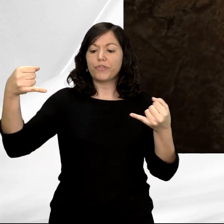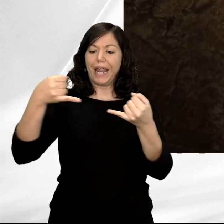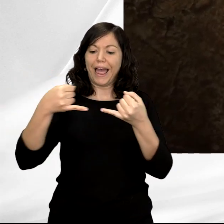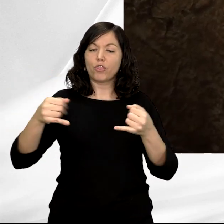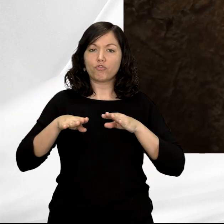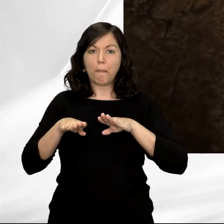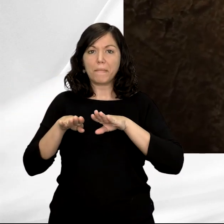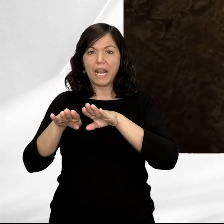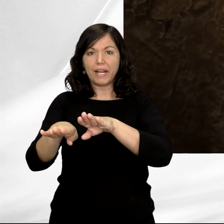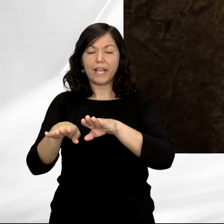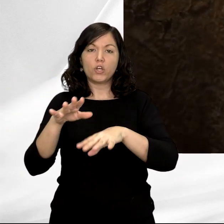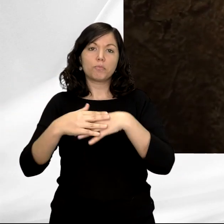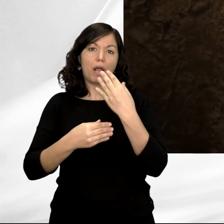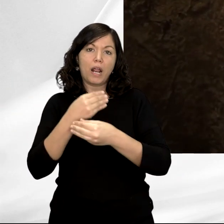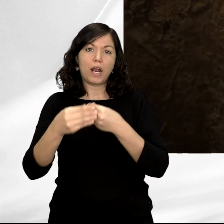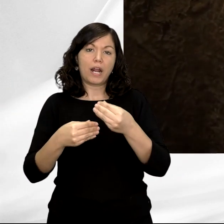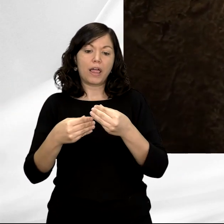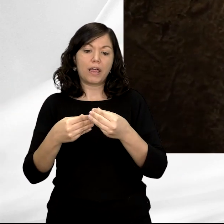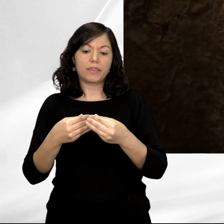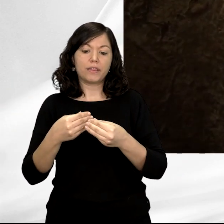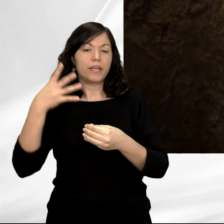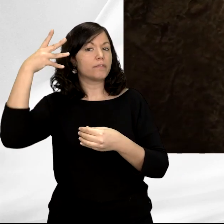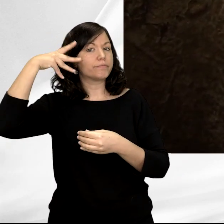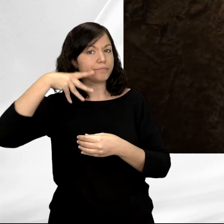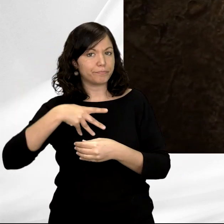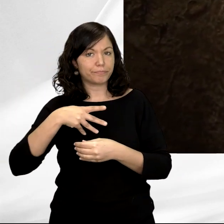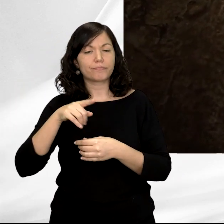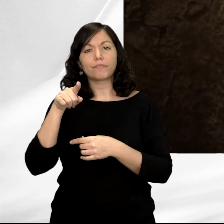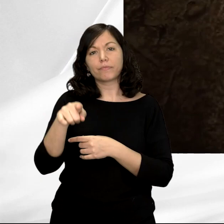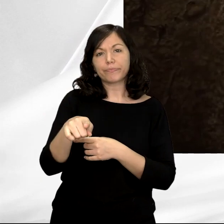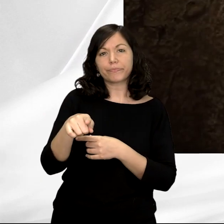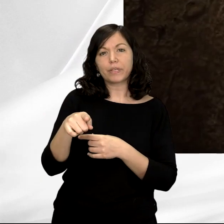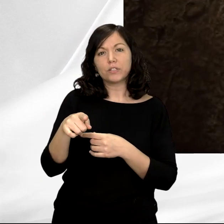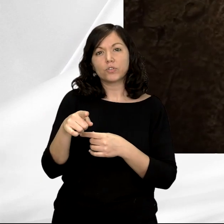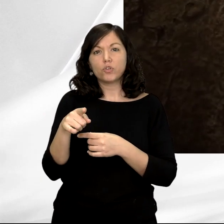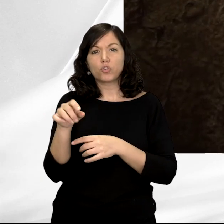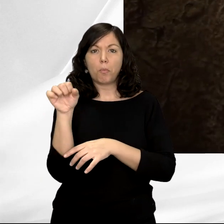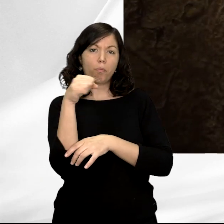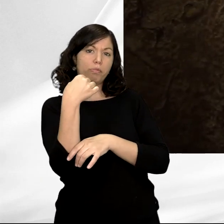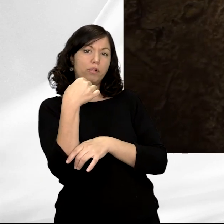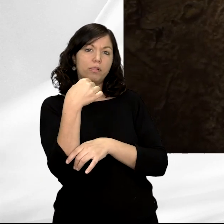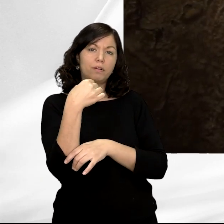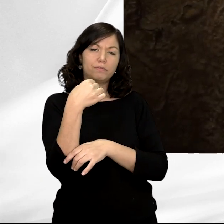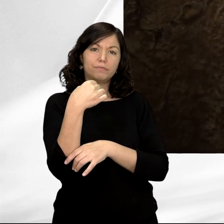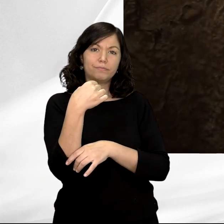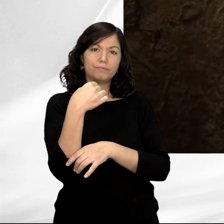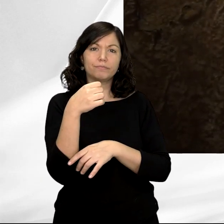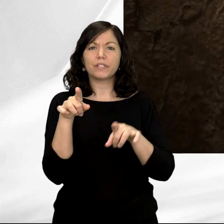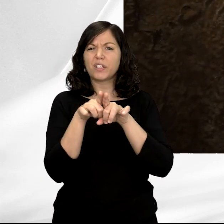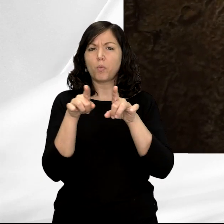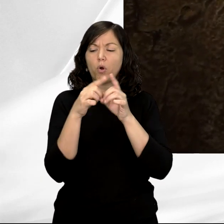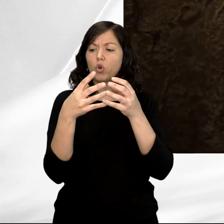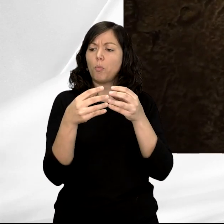que marcarían la crima. Lo que destaca en esta figura es que transmite una posición forzada de la cabeza, como si estuviese